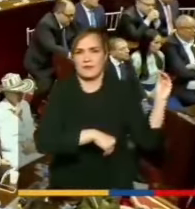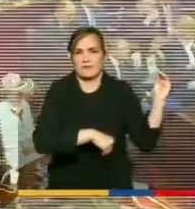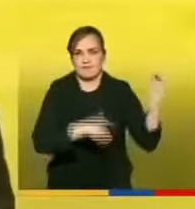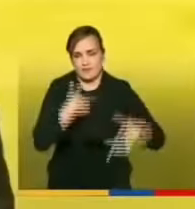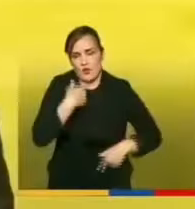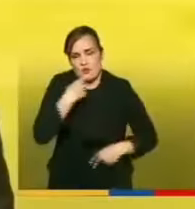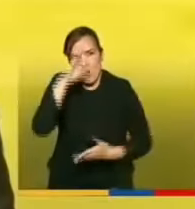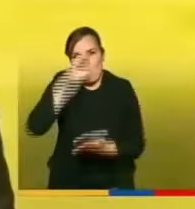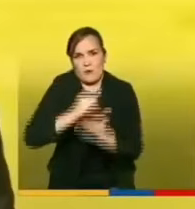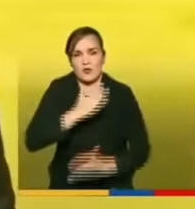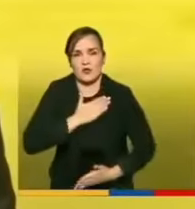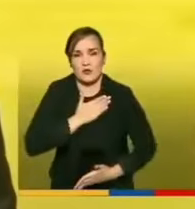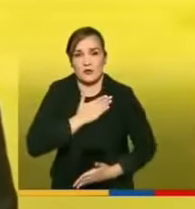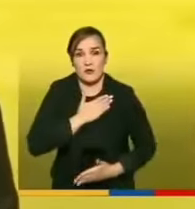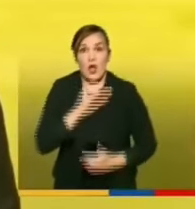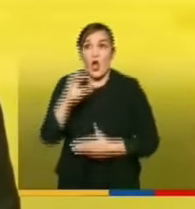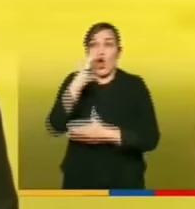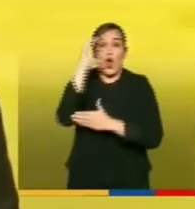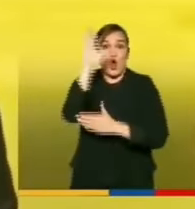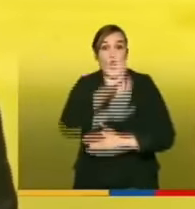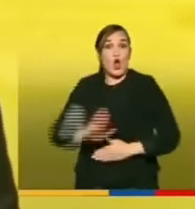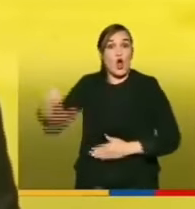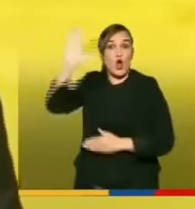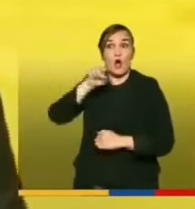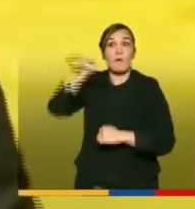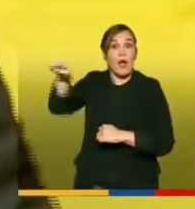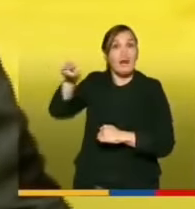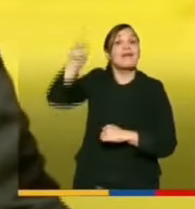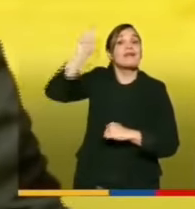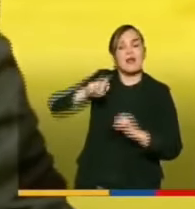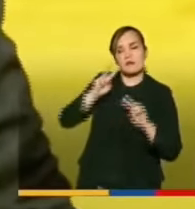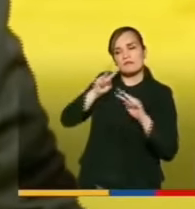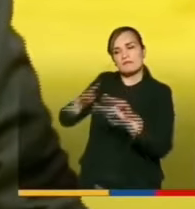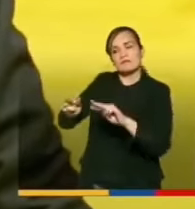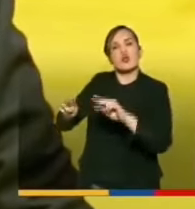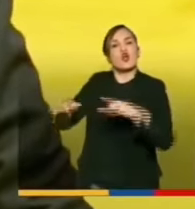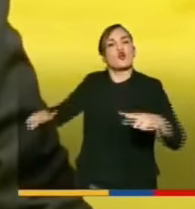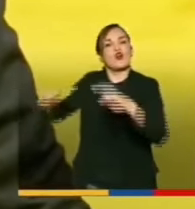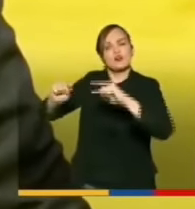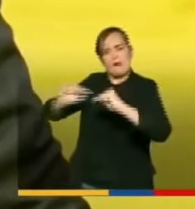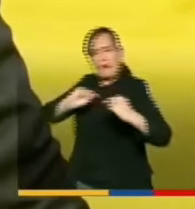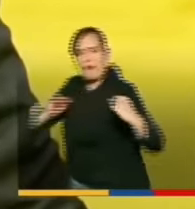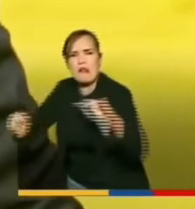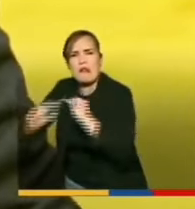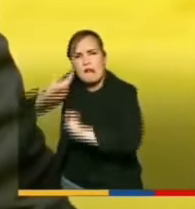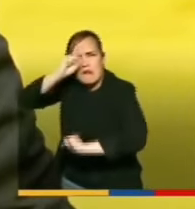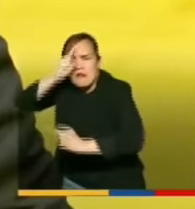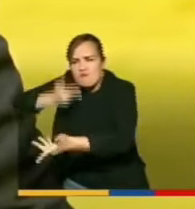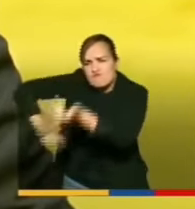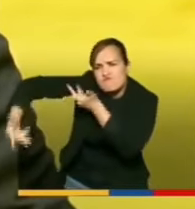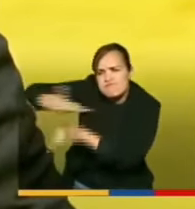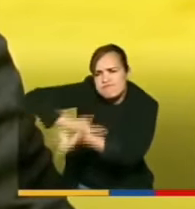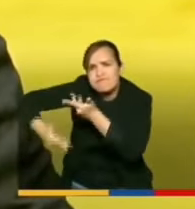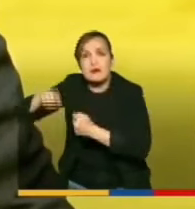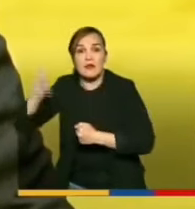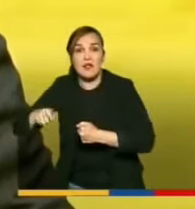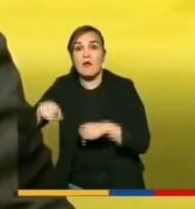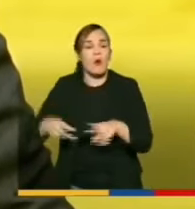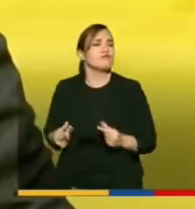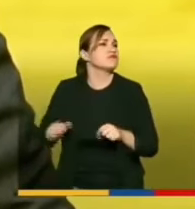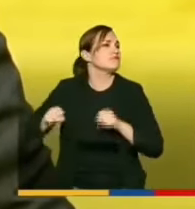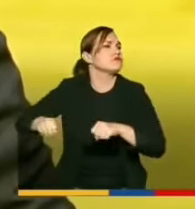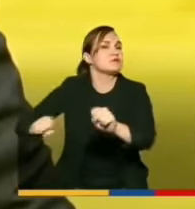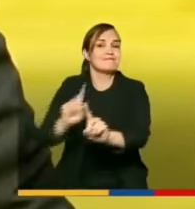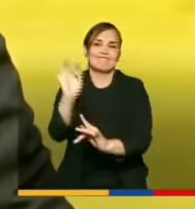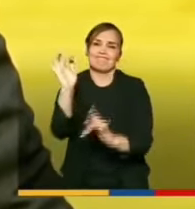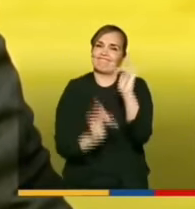darse el lujo de tener un congreso que no debata que no discuta y que no delibera y finalmente frente